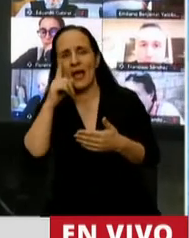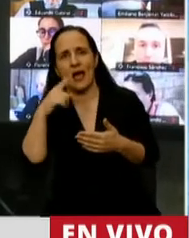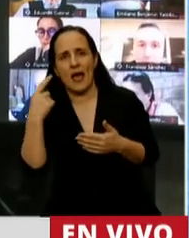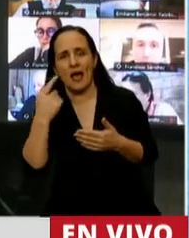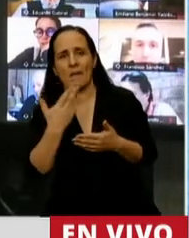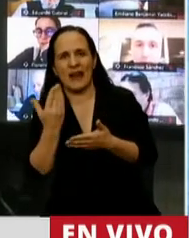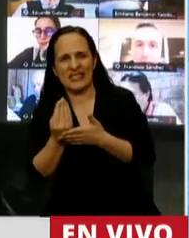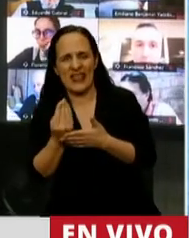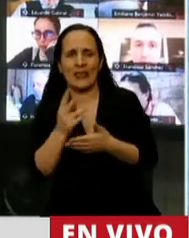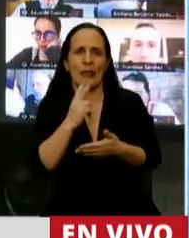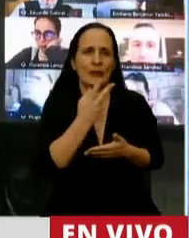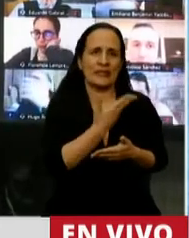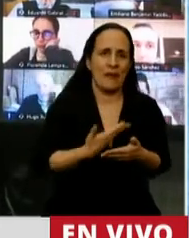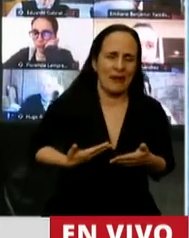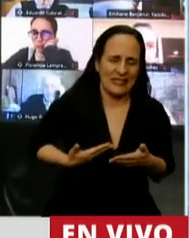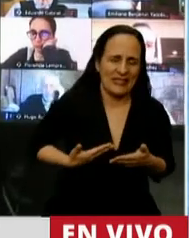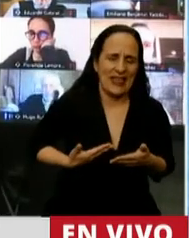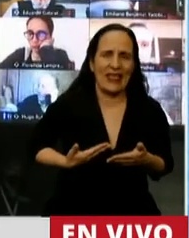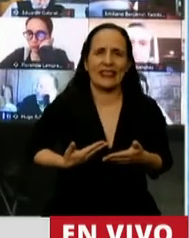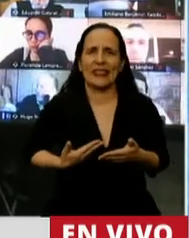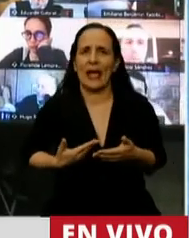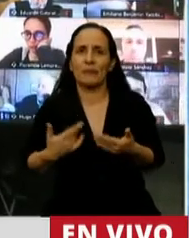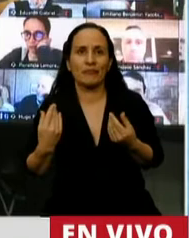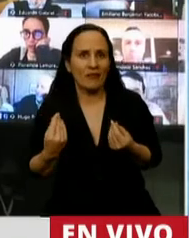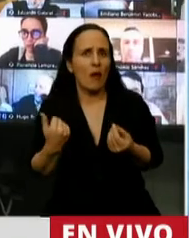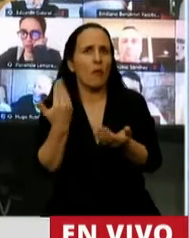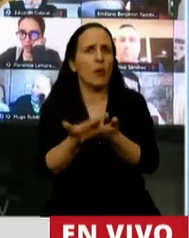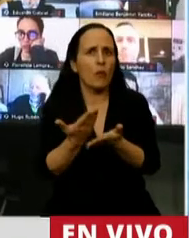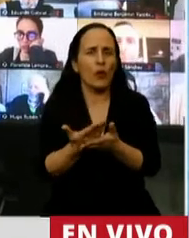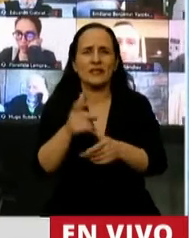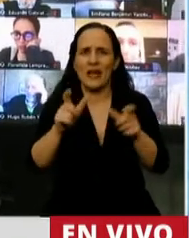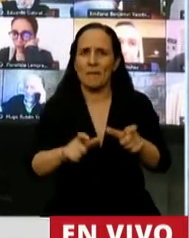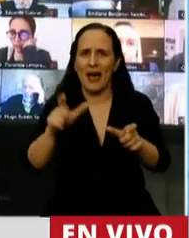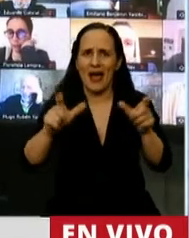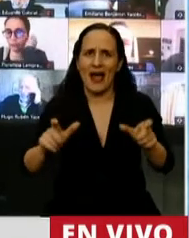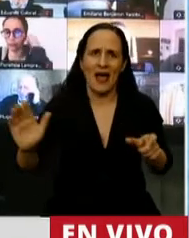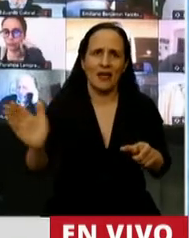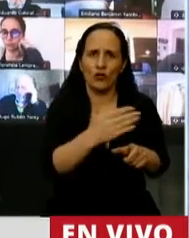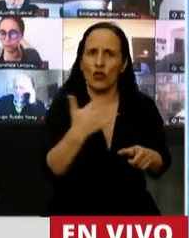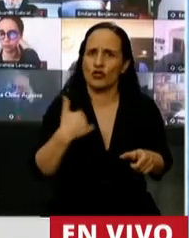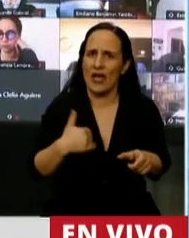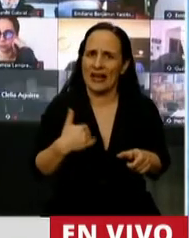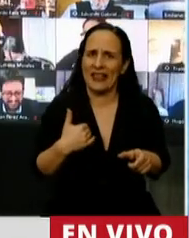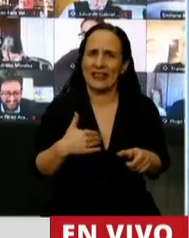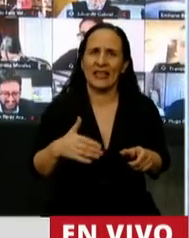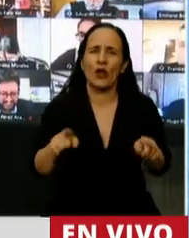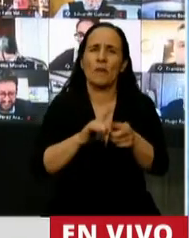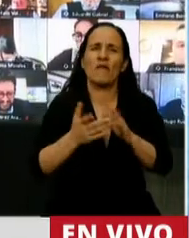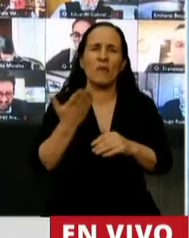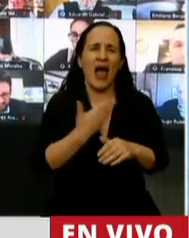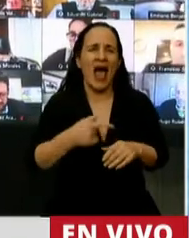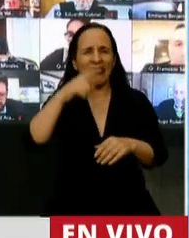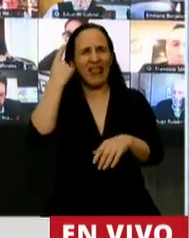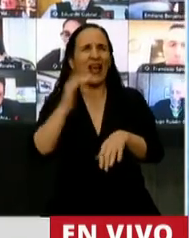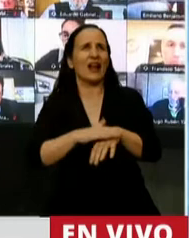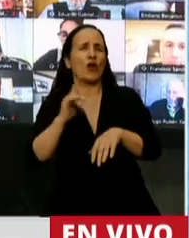Ese cambio de objetivos que nuestro Gobierno le propuso a todos los argentinos para dejar atrás la lógica del Estado ausente, del Estado